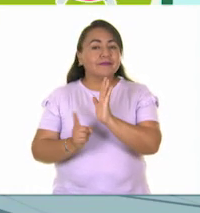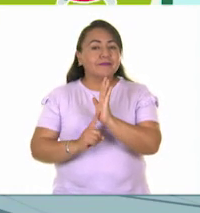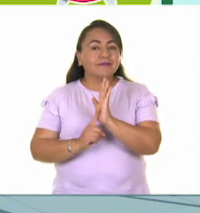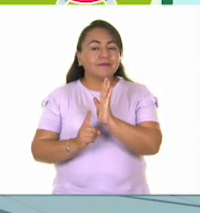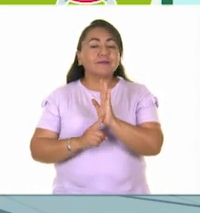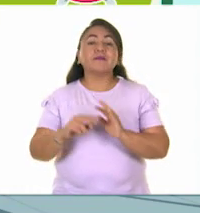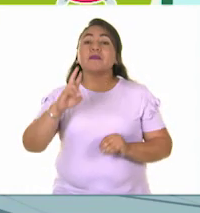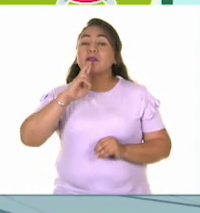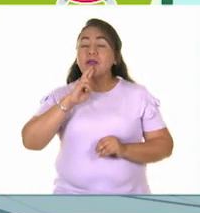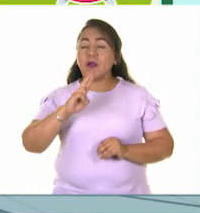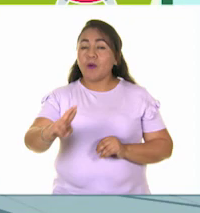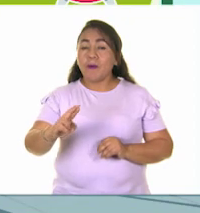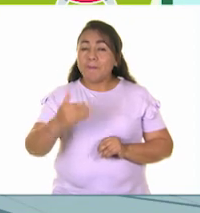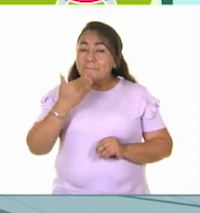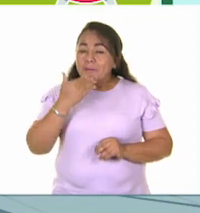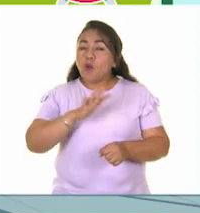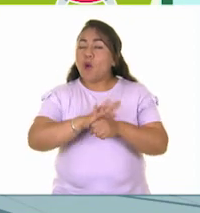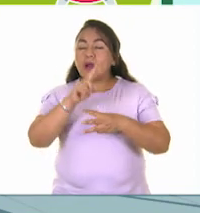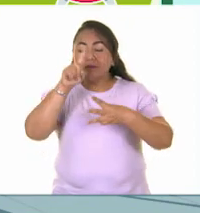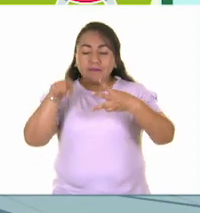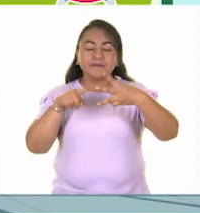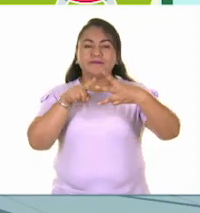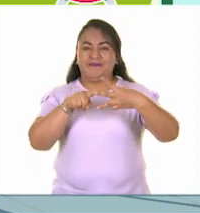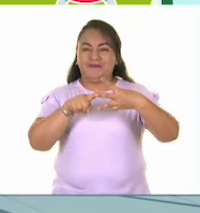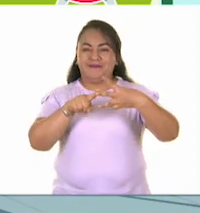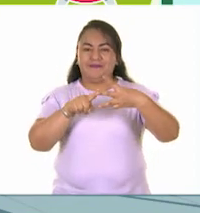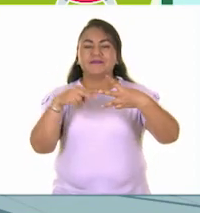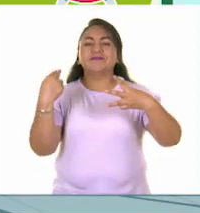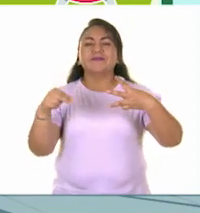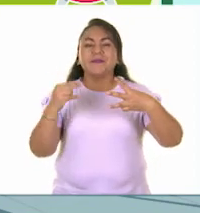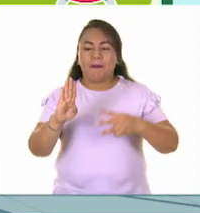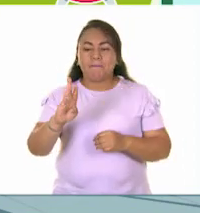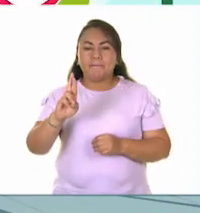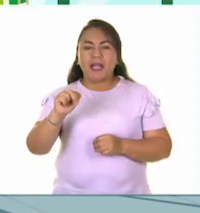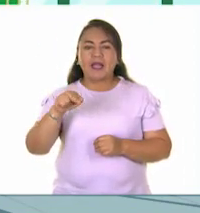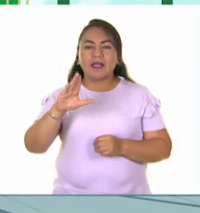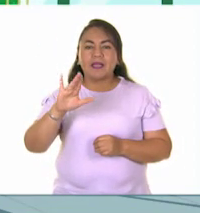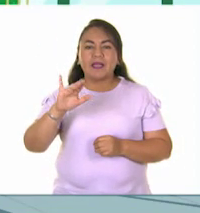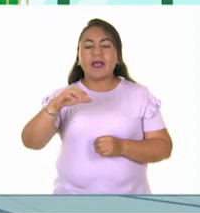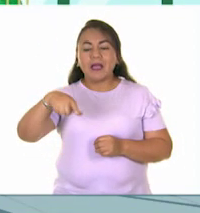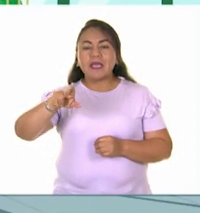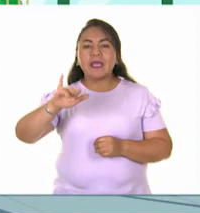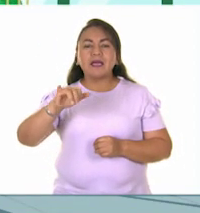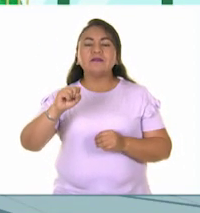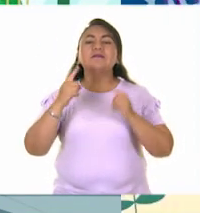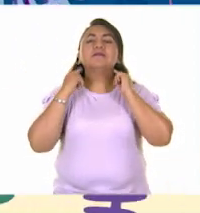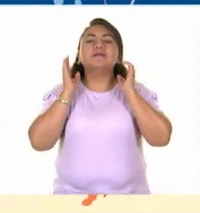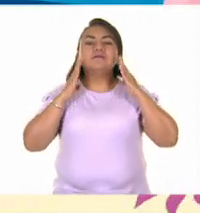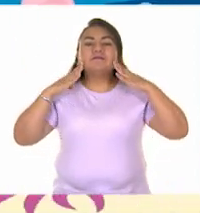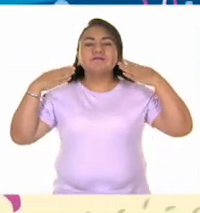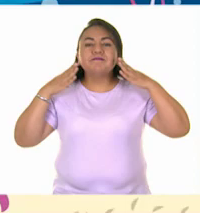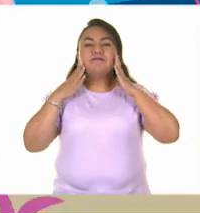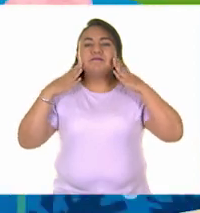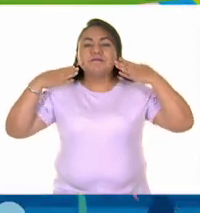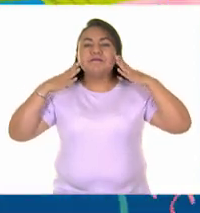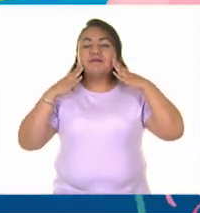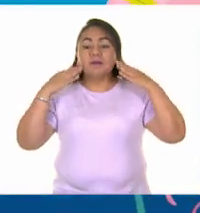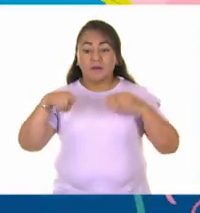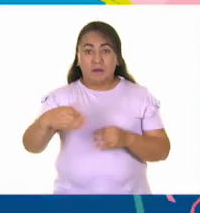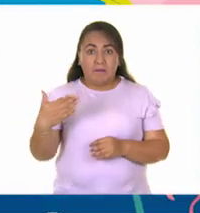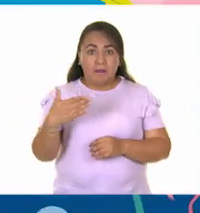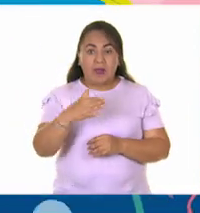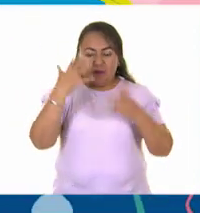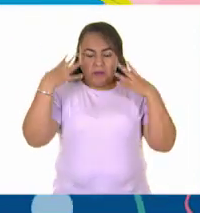La respuesta correcta es B. Branquias. Los peces son animales acuáticos de sangre fría